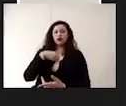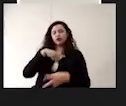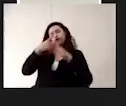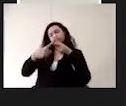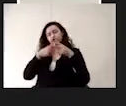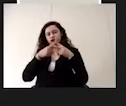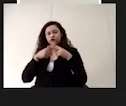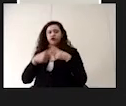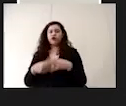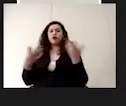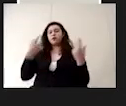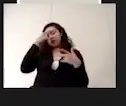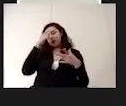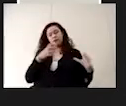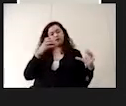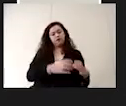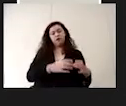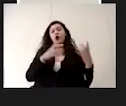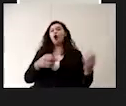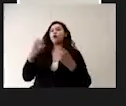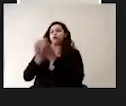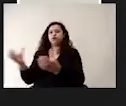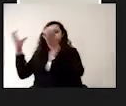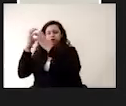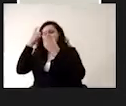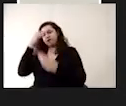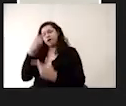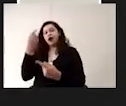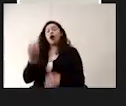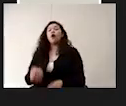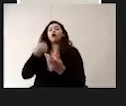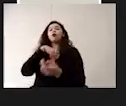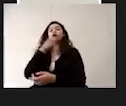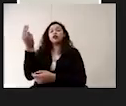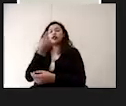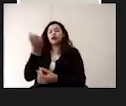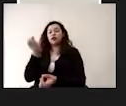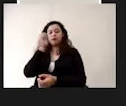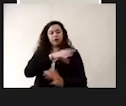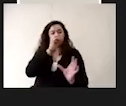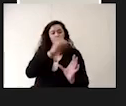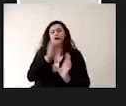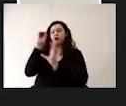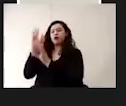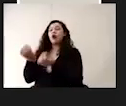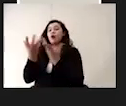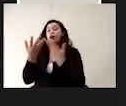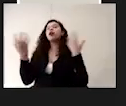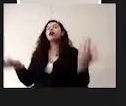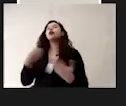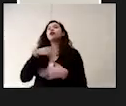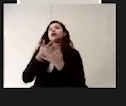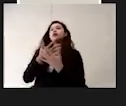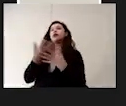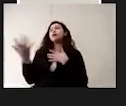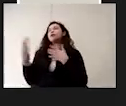o cisterna para determinar la cantidad de pastillas que necesitamos. Y debemos esperar de